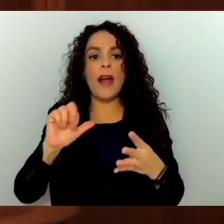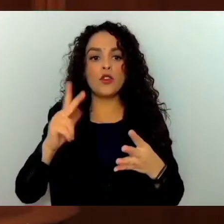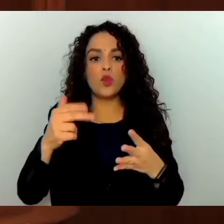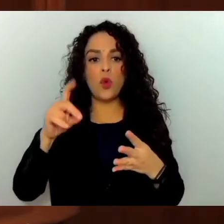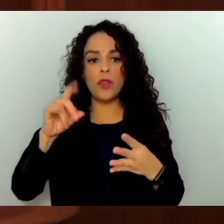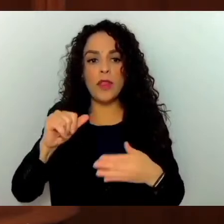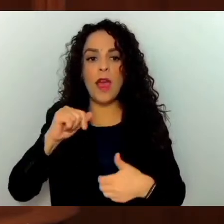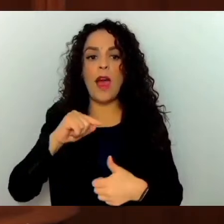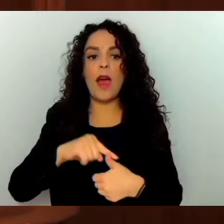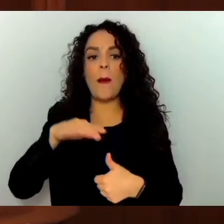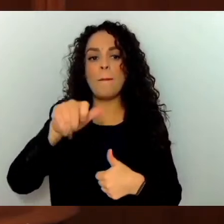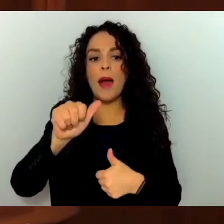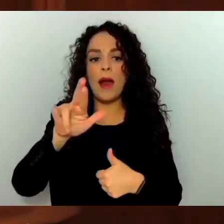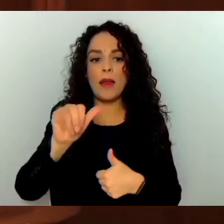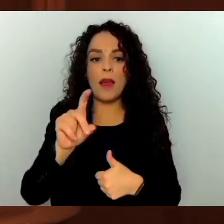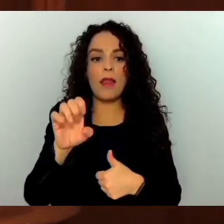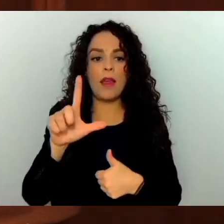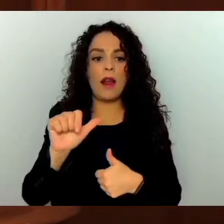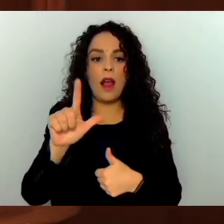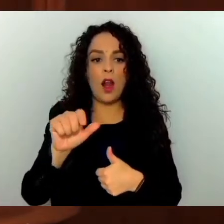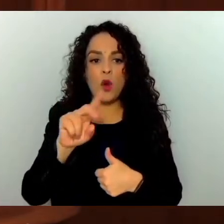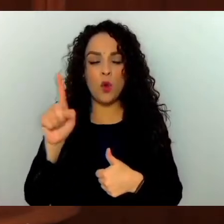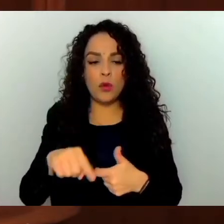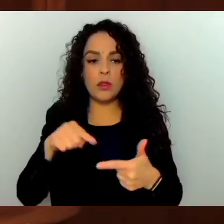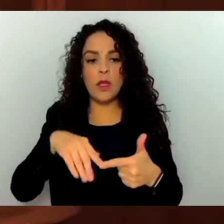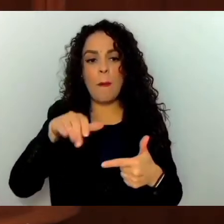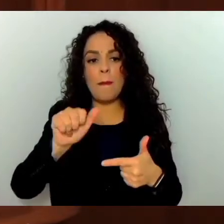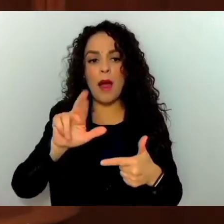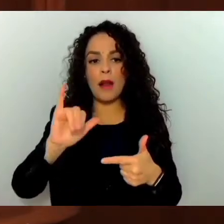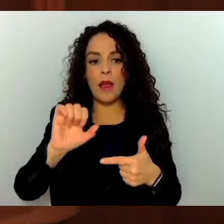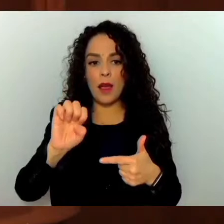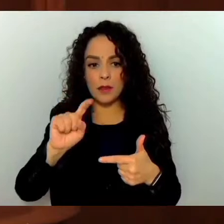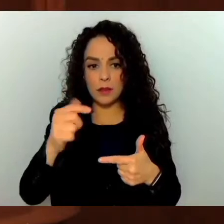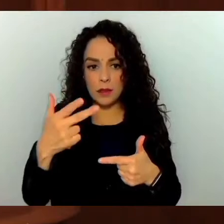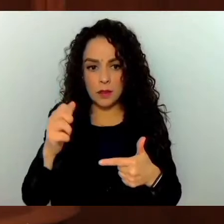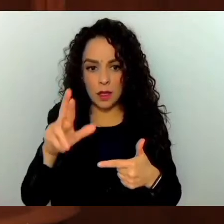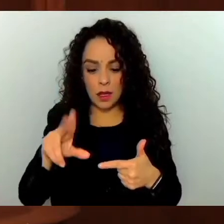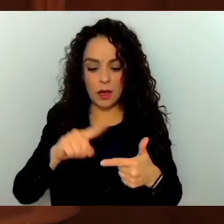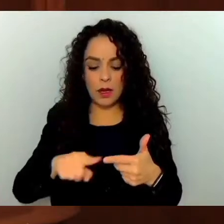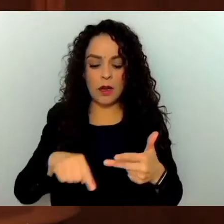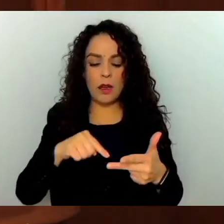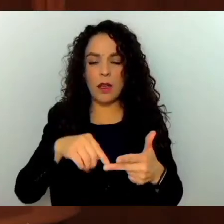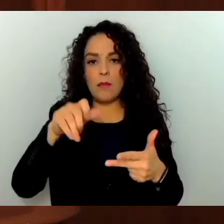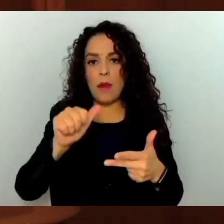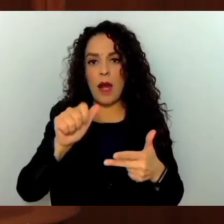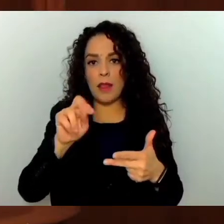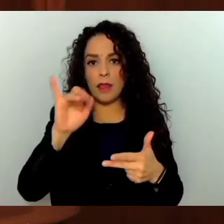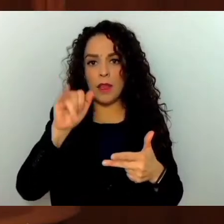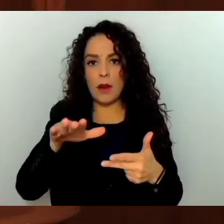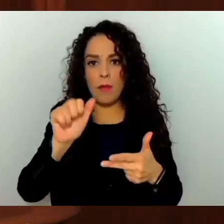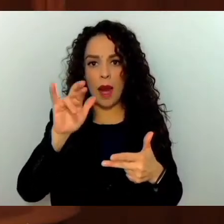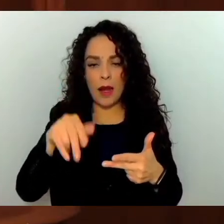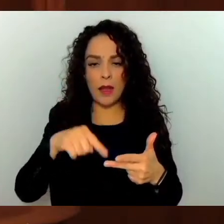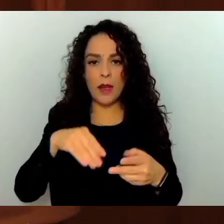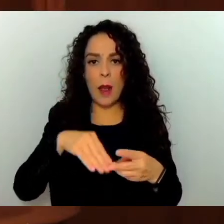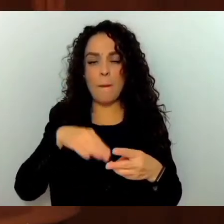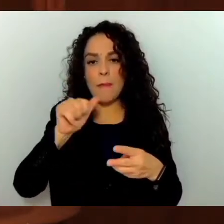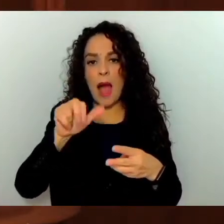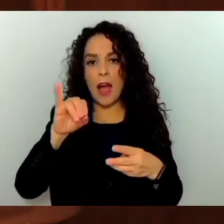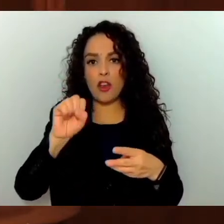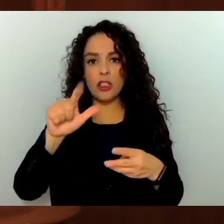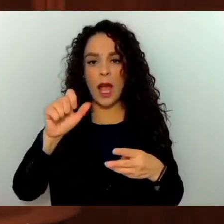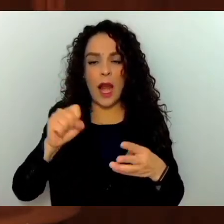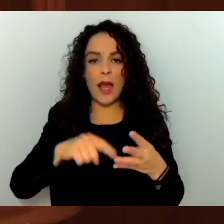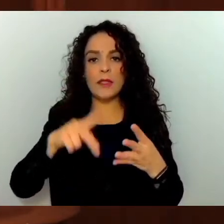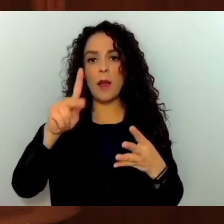María de la Luz Quirós Carvajal, María Ester Nolasco Núñez, Martín Marín Colín, Mario Salas Ortiz y Paulina